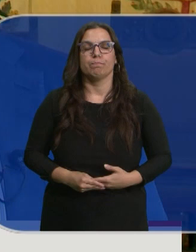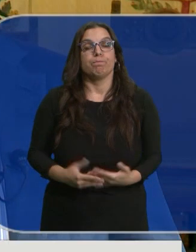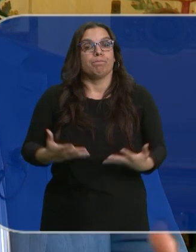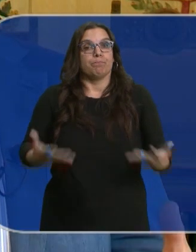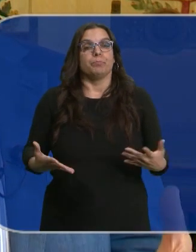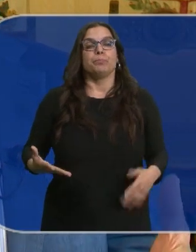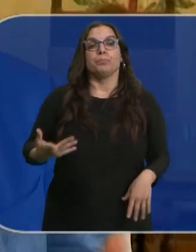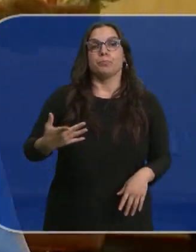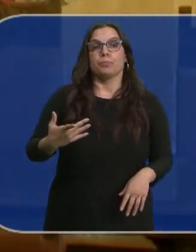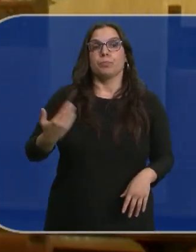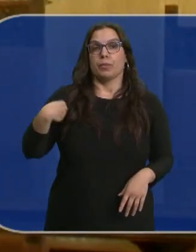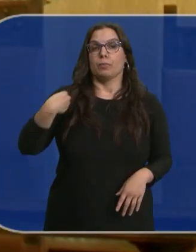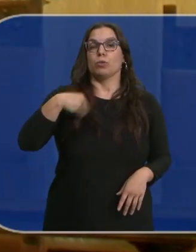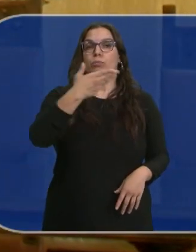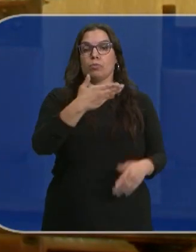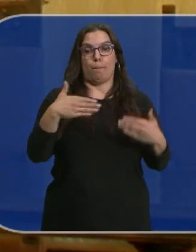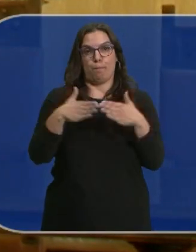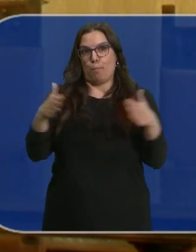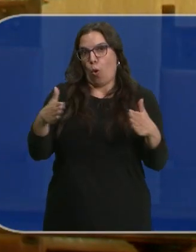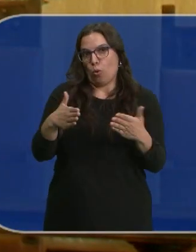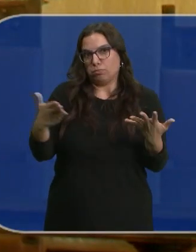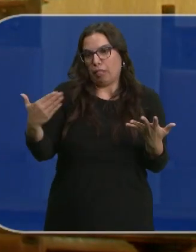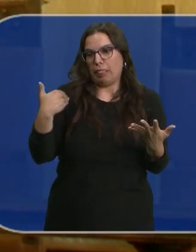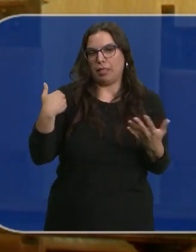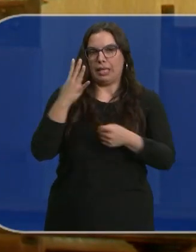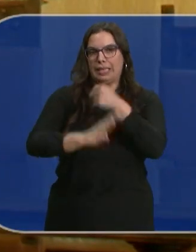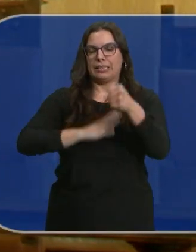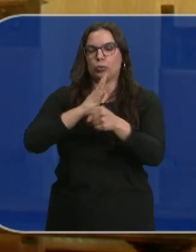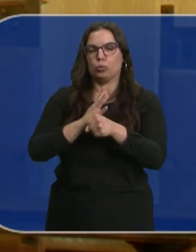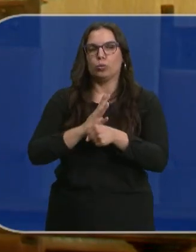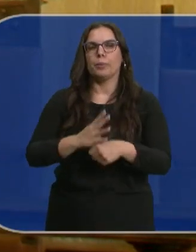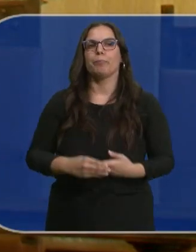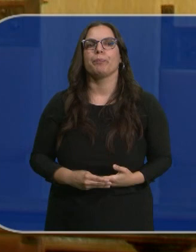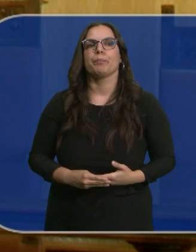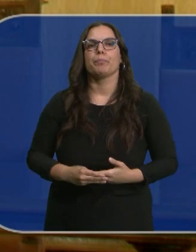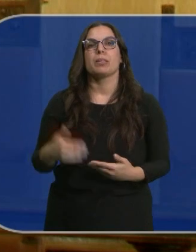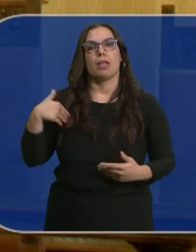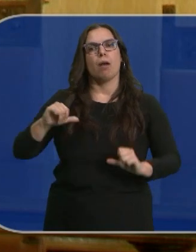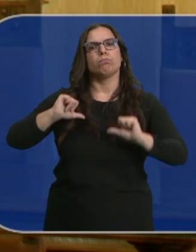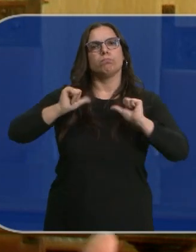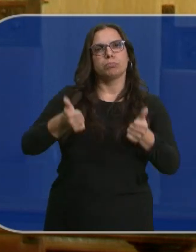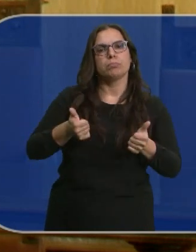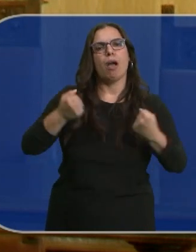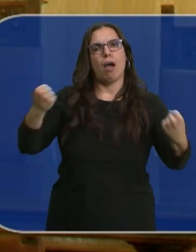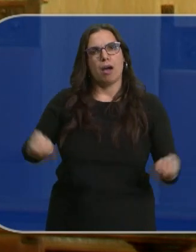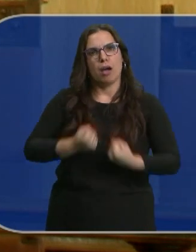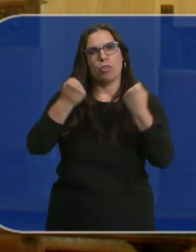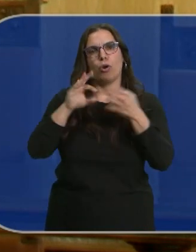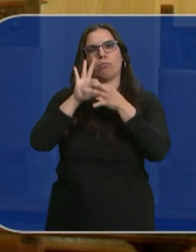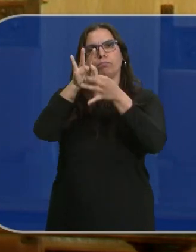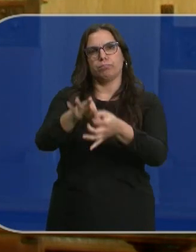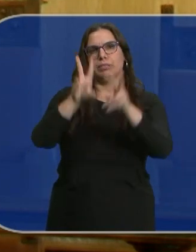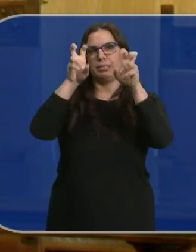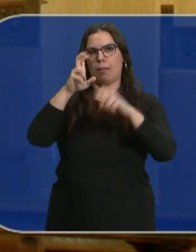Bueno, pues estamos, como bien dice usted, arrancando la legislatura. Hemos iniciado ya una serie de acciones en